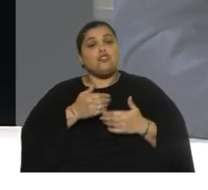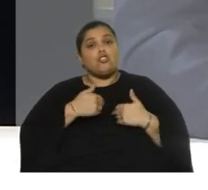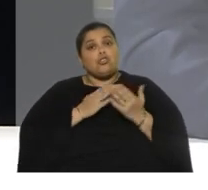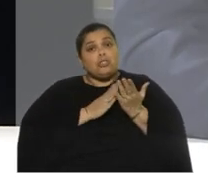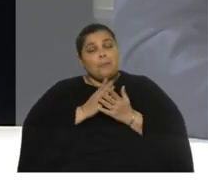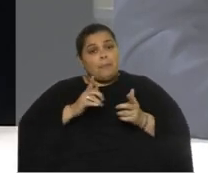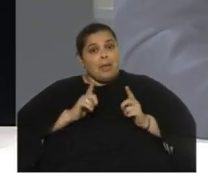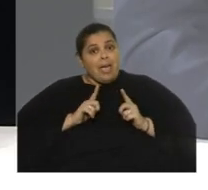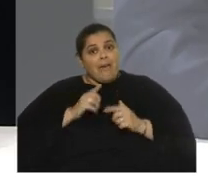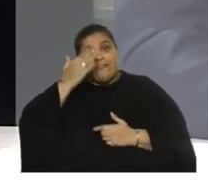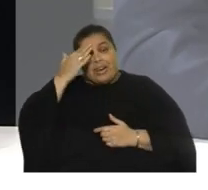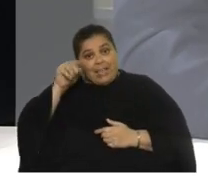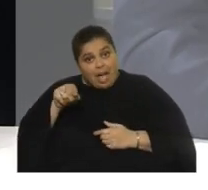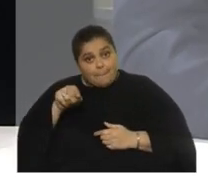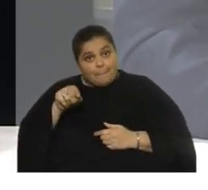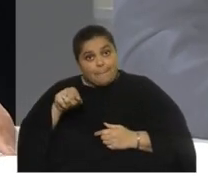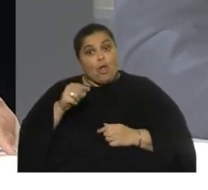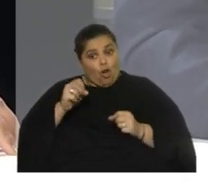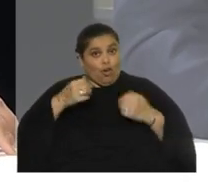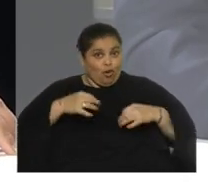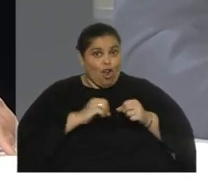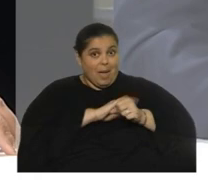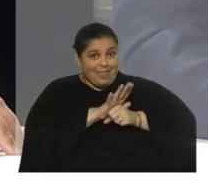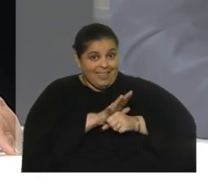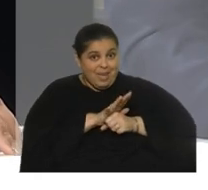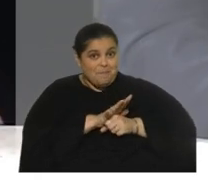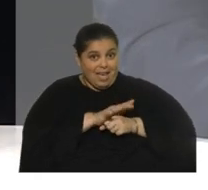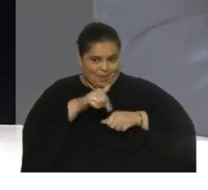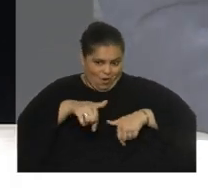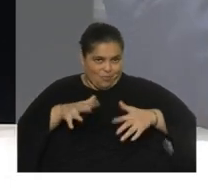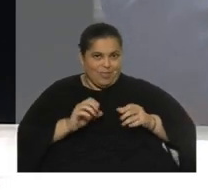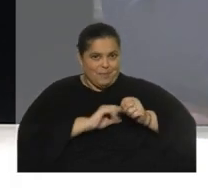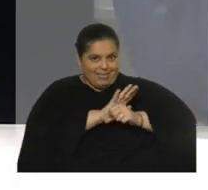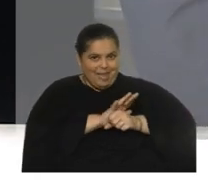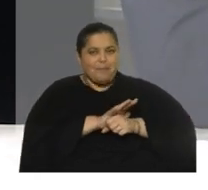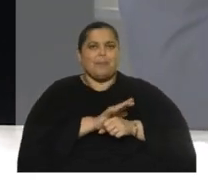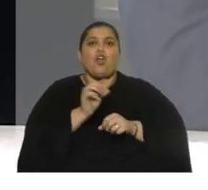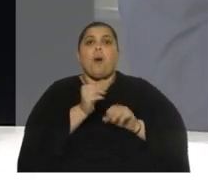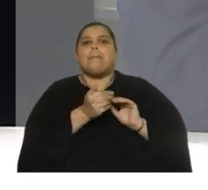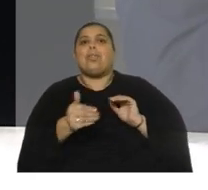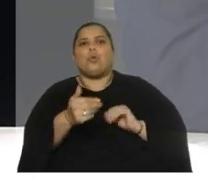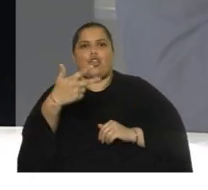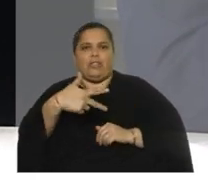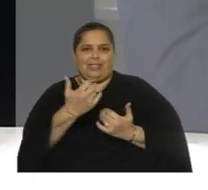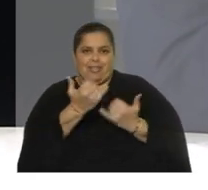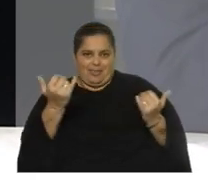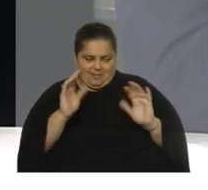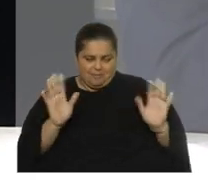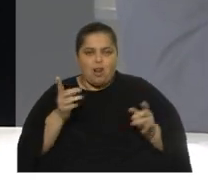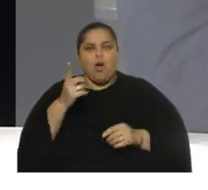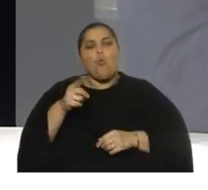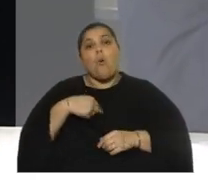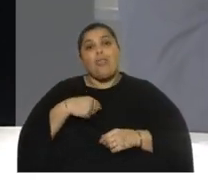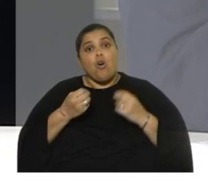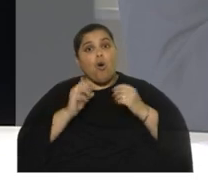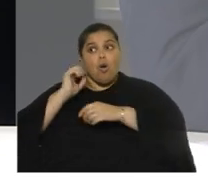frente amplio con la pandemia, colocándonos en el hoy, me duró poco, me duró 13 días, pero cuando se